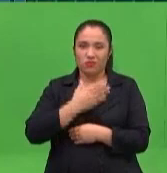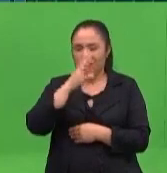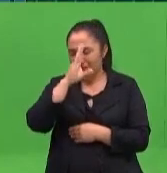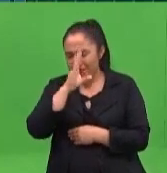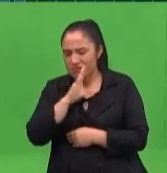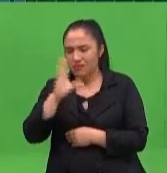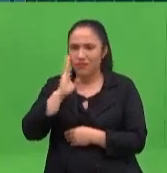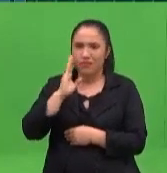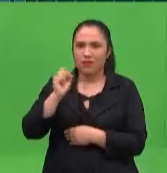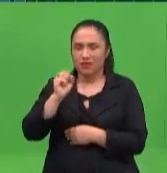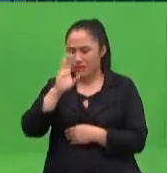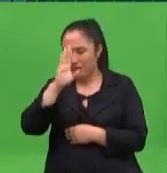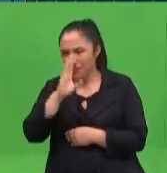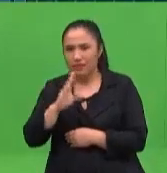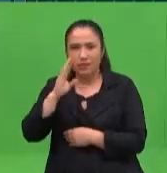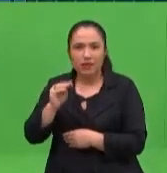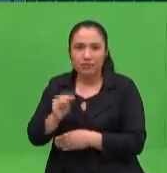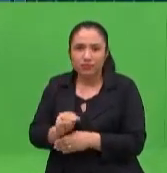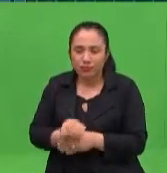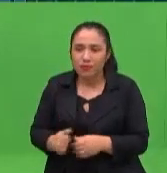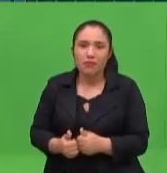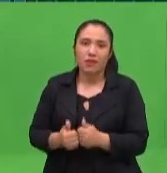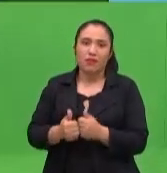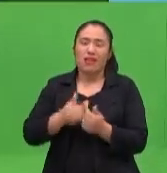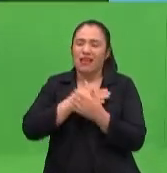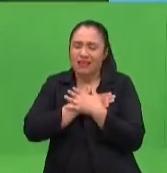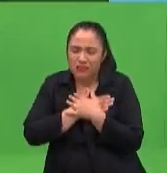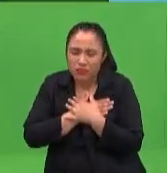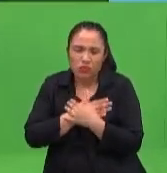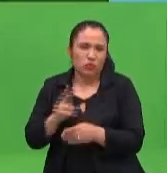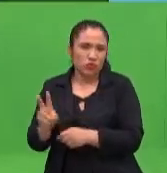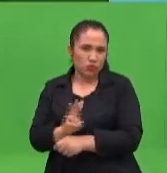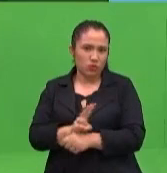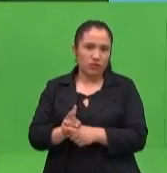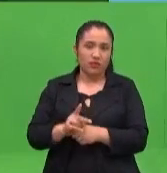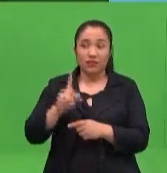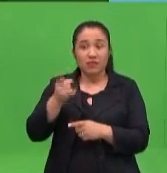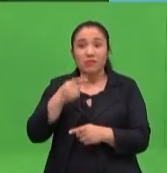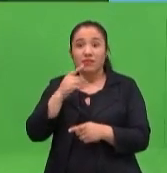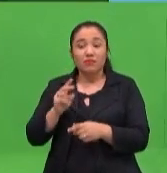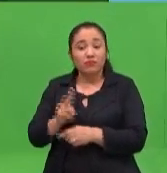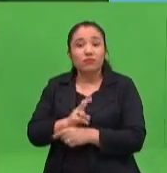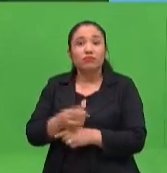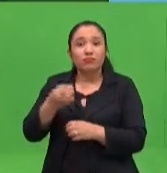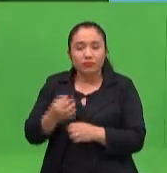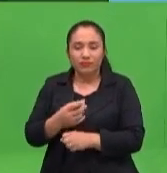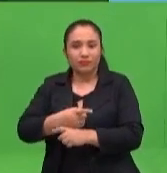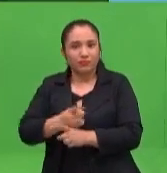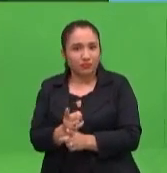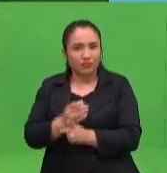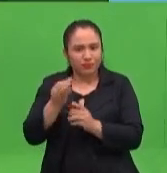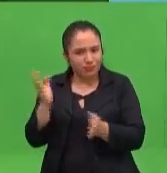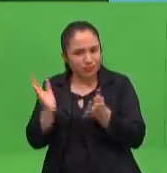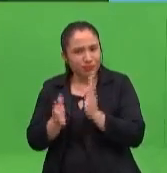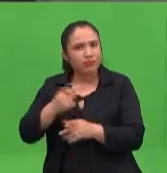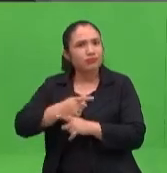este espacio un poco. Amor por un lado y, como dijiste también vos, disciplina. O sea,